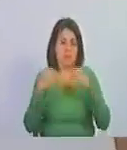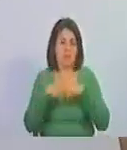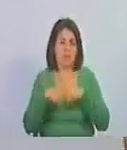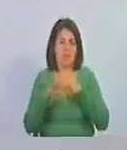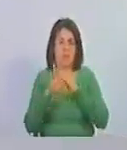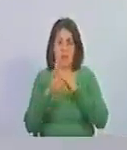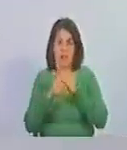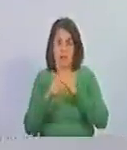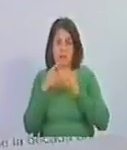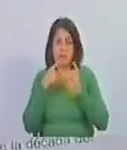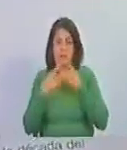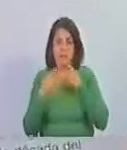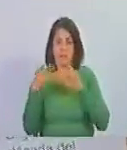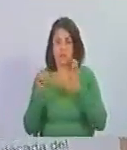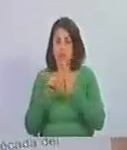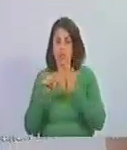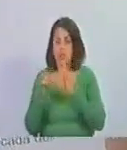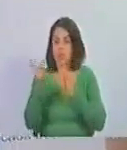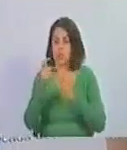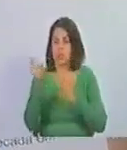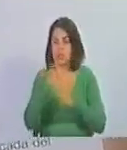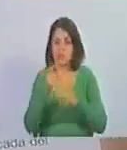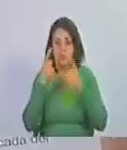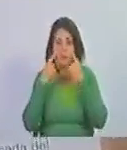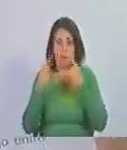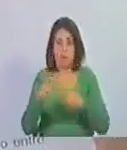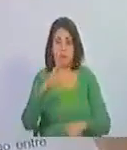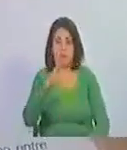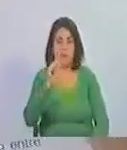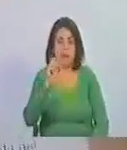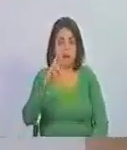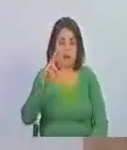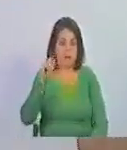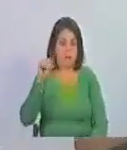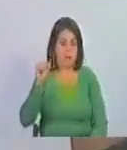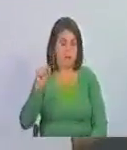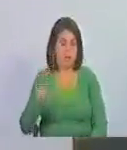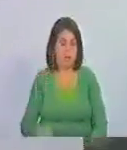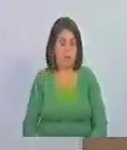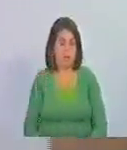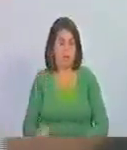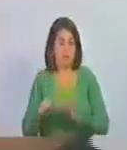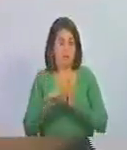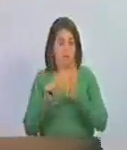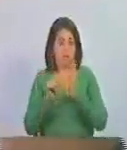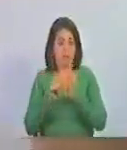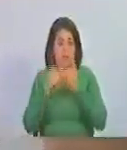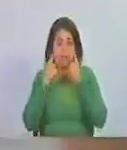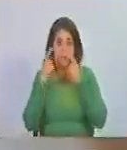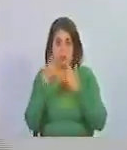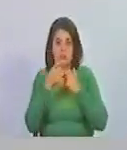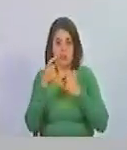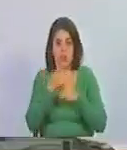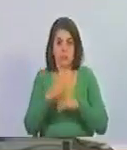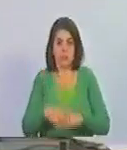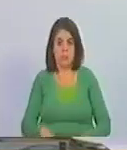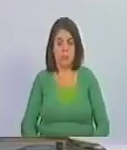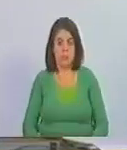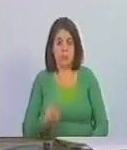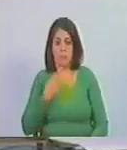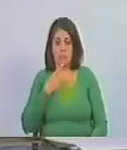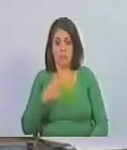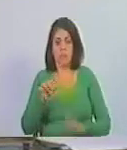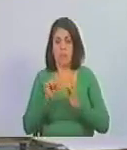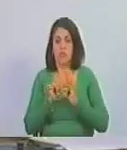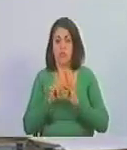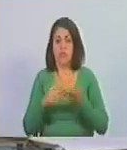¿de dónde lo sacó? al tal Carlos G. Jordán ¿ustedes saben de dónde lo sacó? yo les voy a contar de